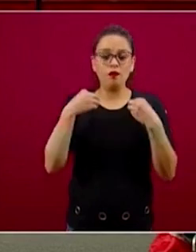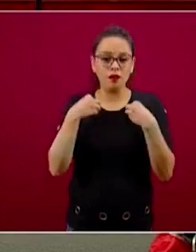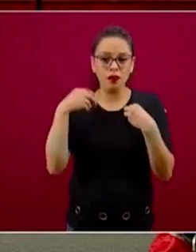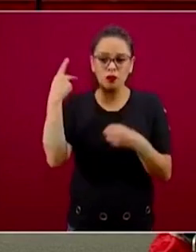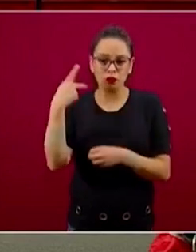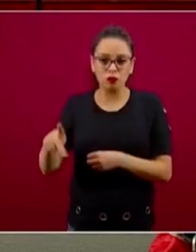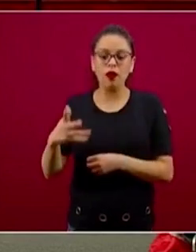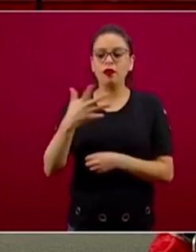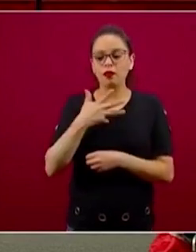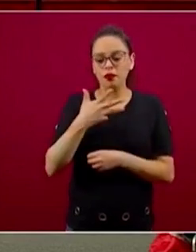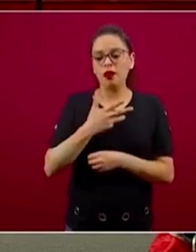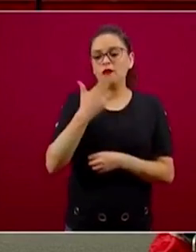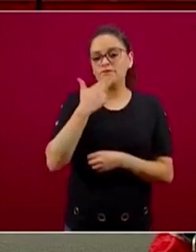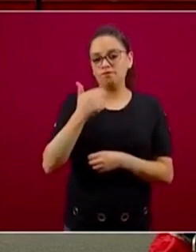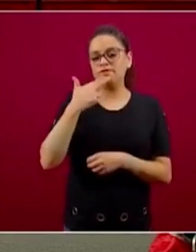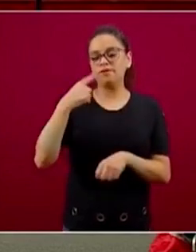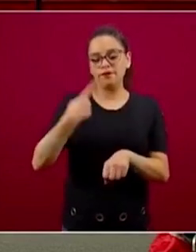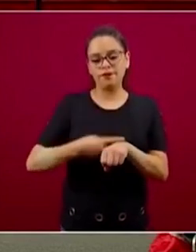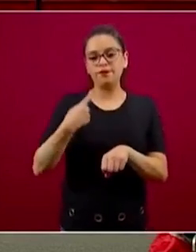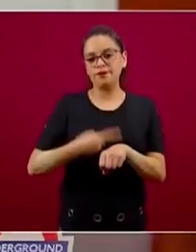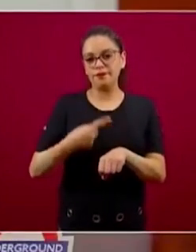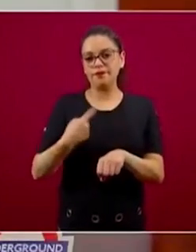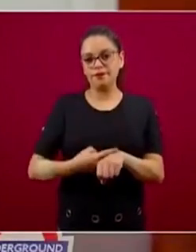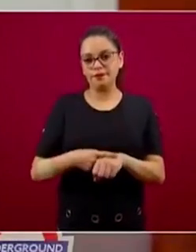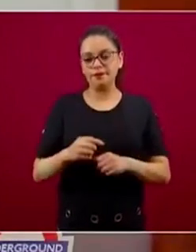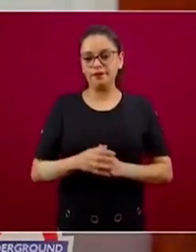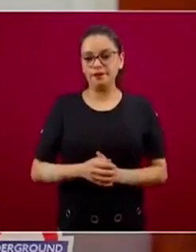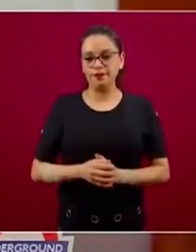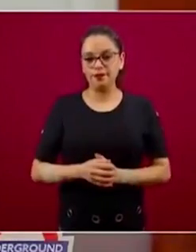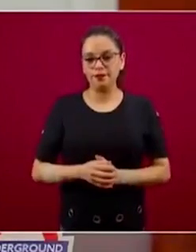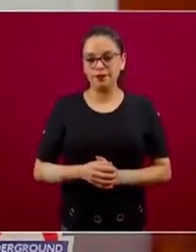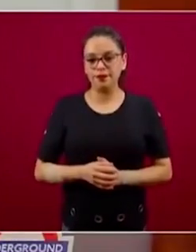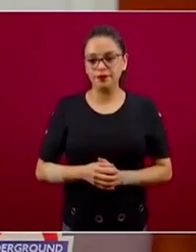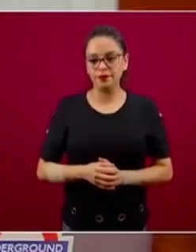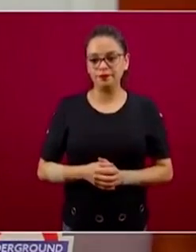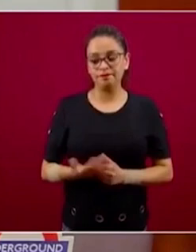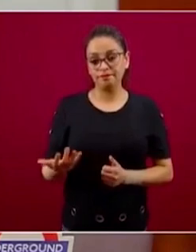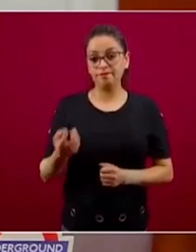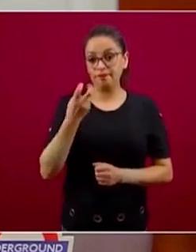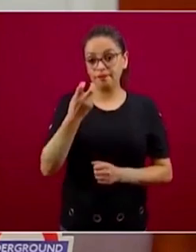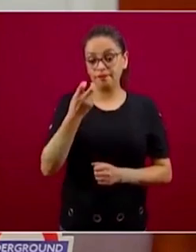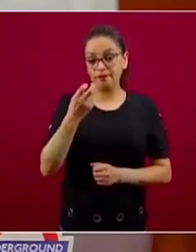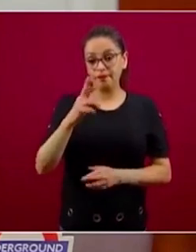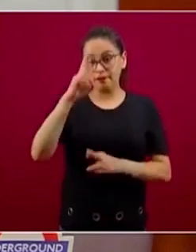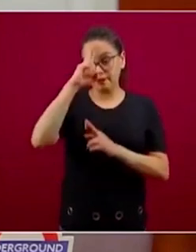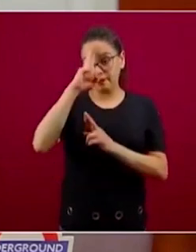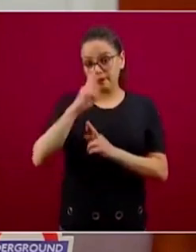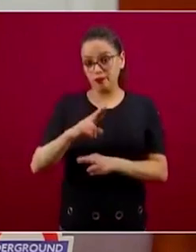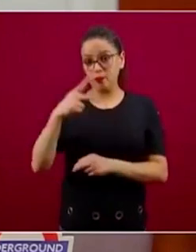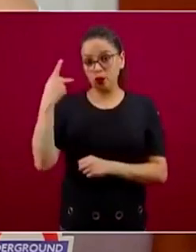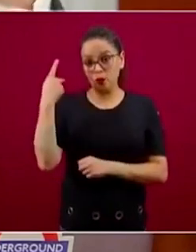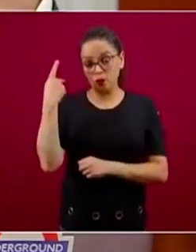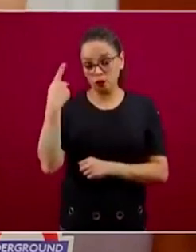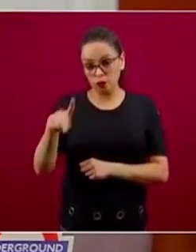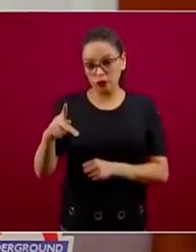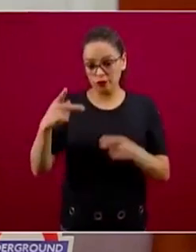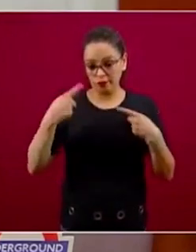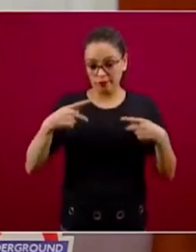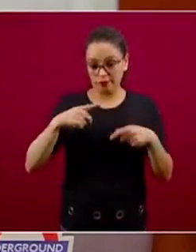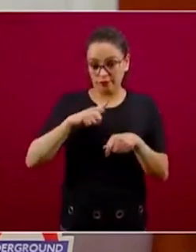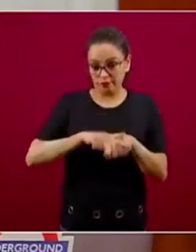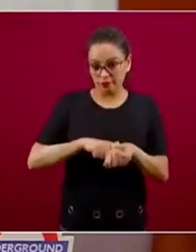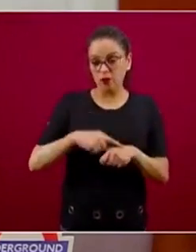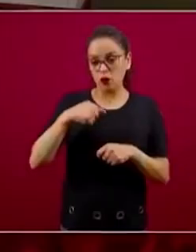él muy razonablemente y respetuosamente hacía a su persona, primero me cuido yo y así cuido a los demás,